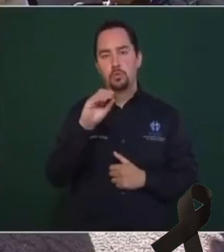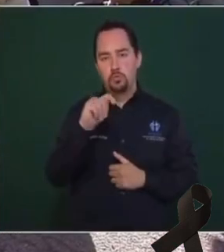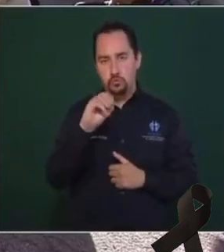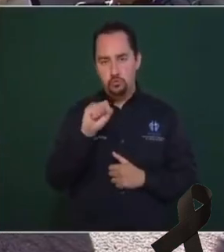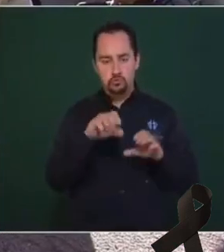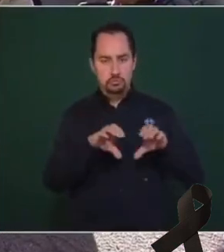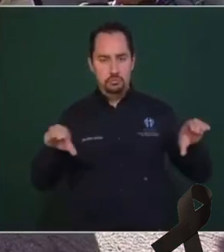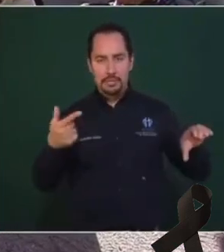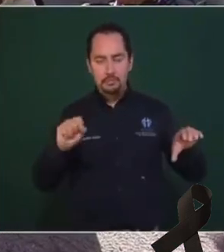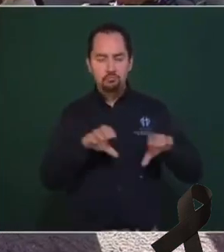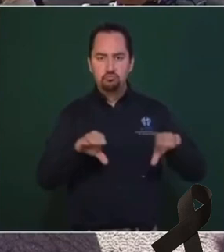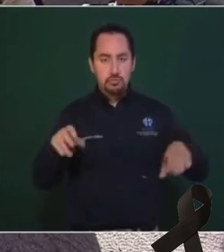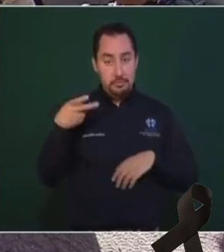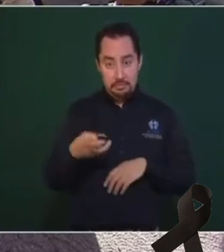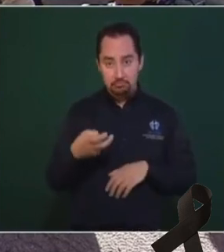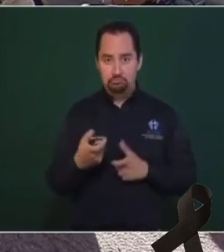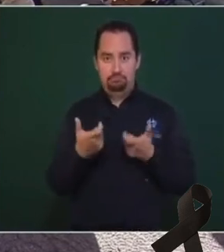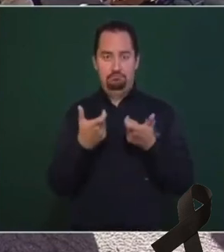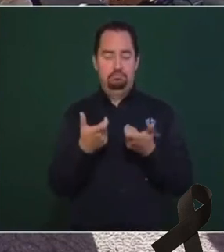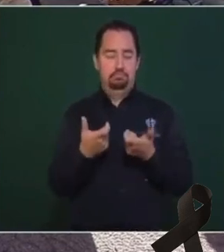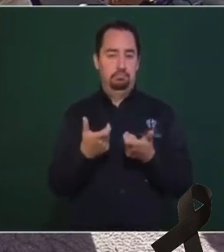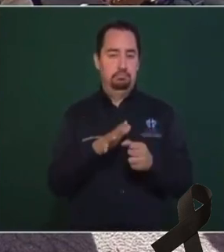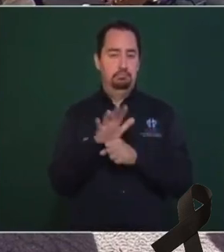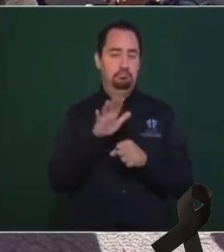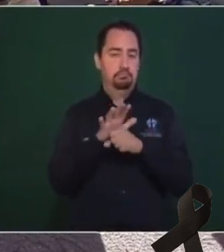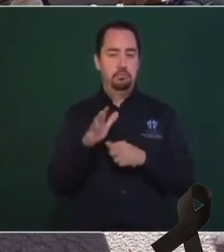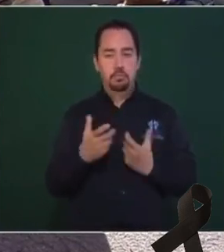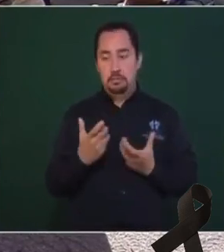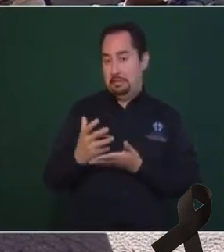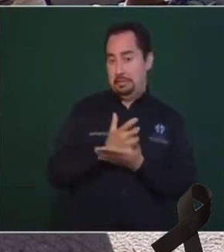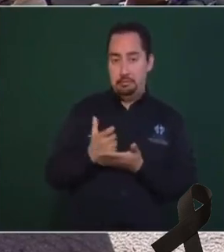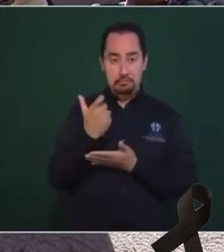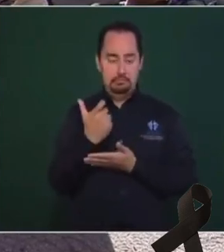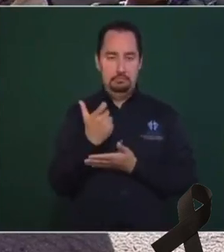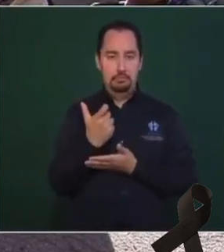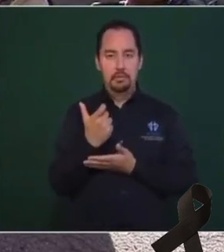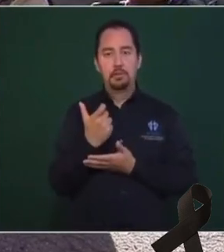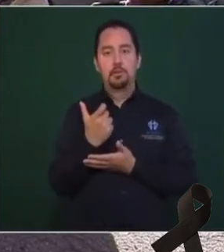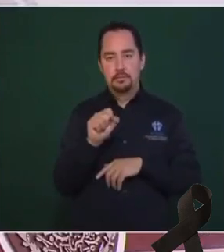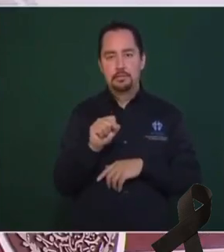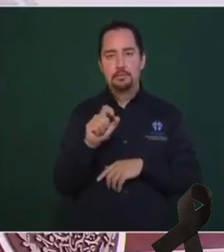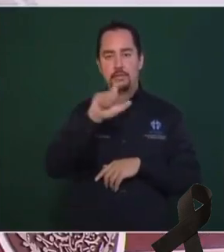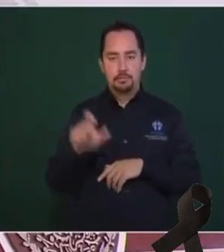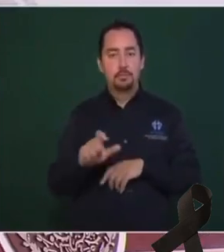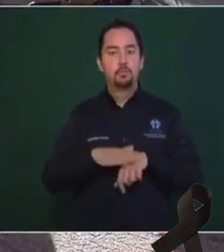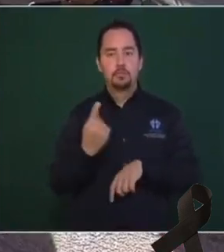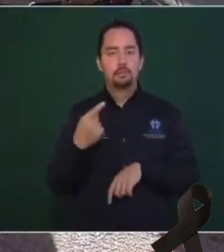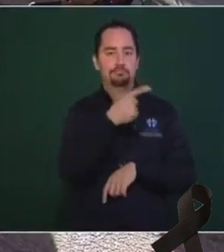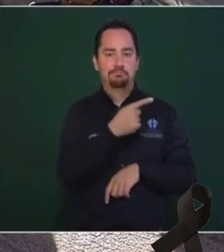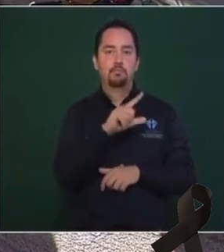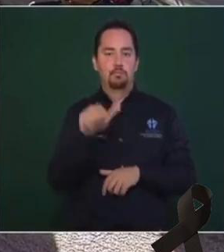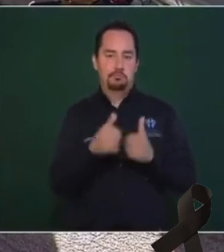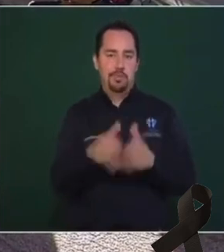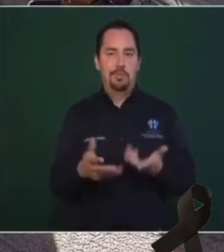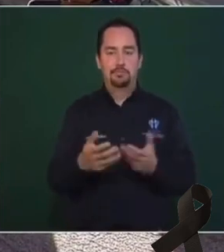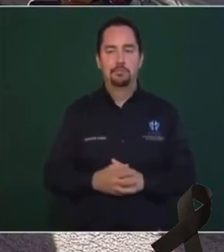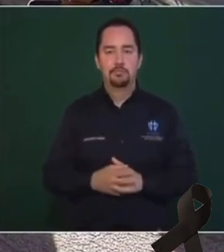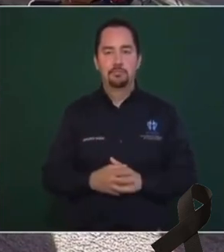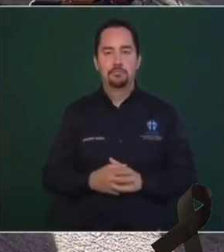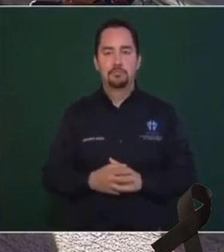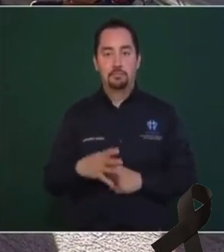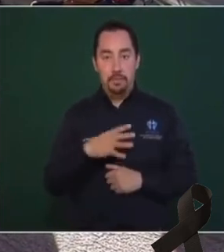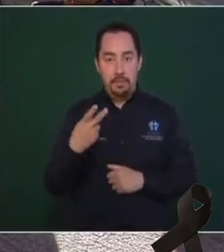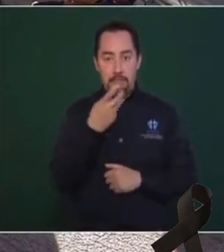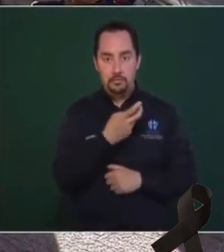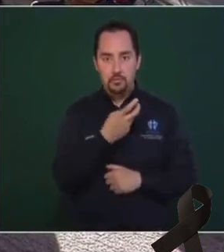gasoductos, cómo hicieron este jugoso negocio en contra del interés nacional. Estos empresarios o traficantes de